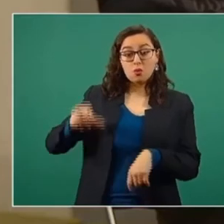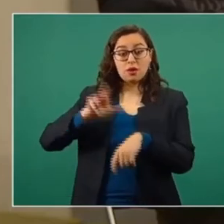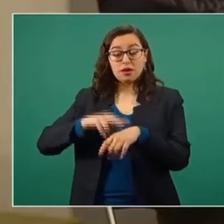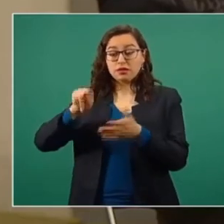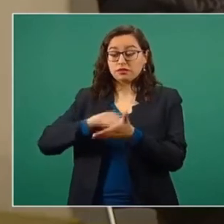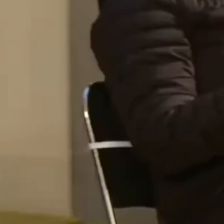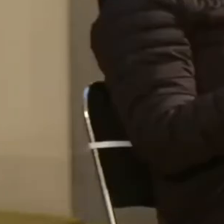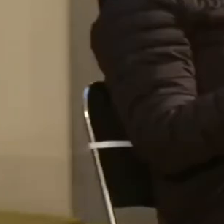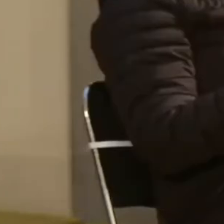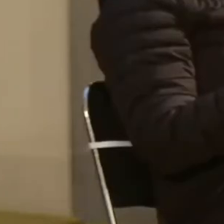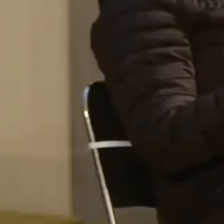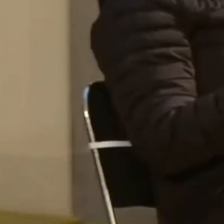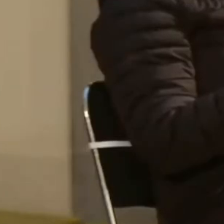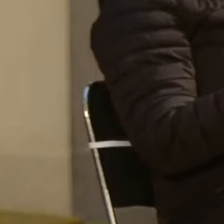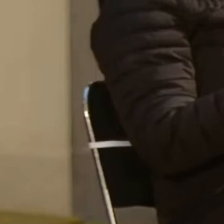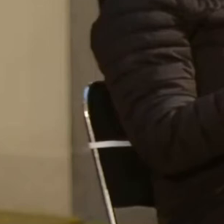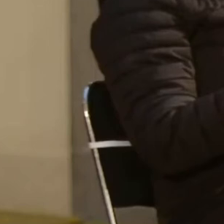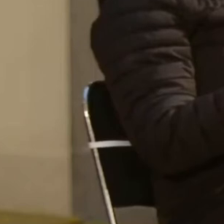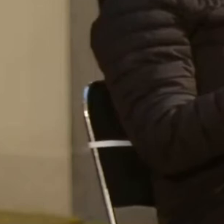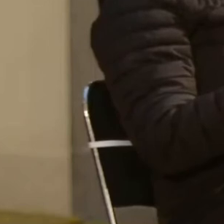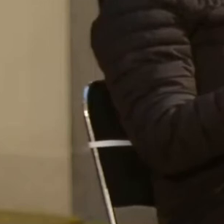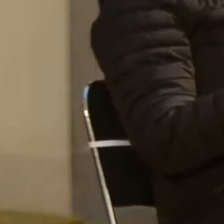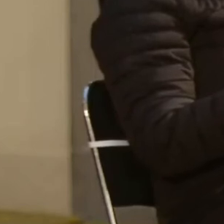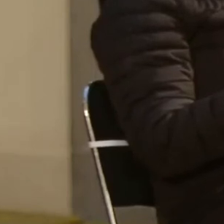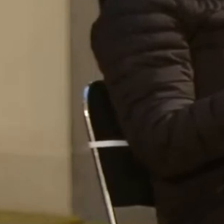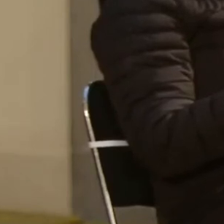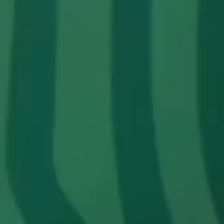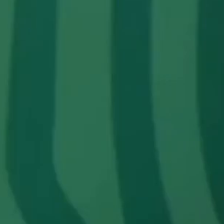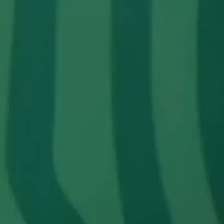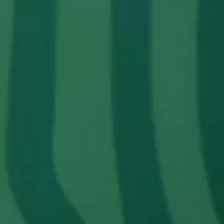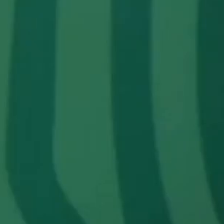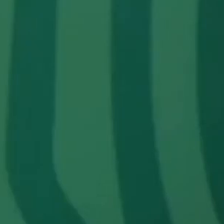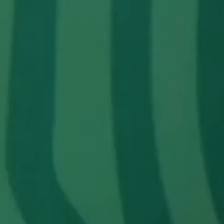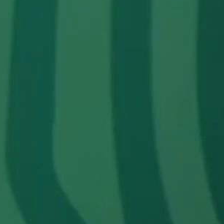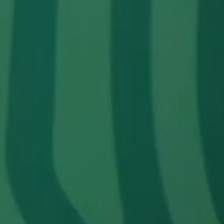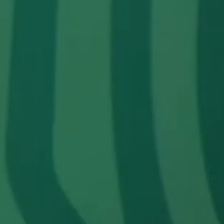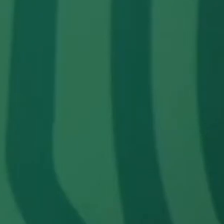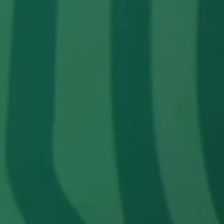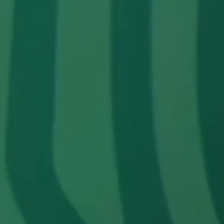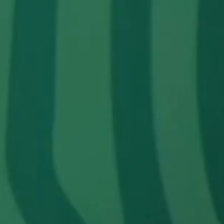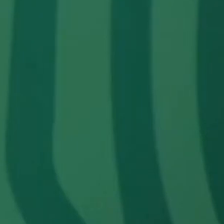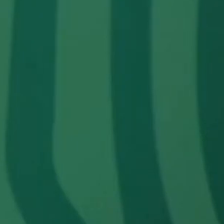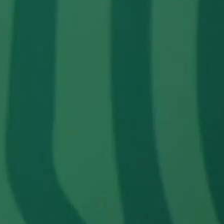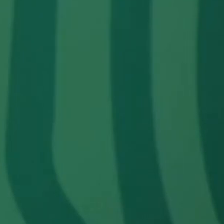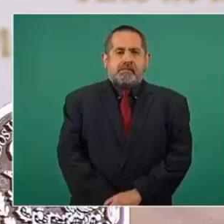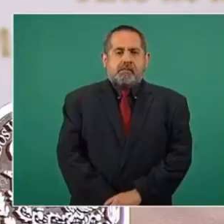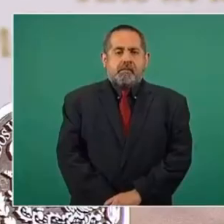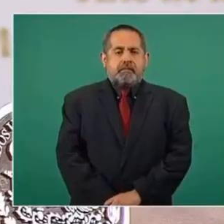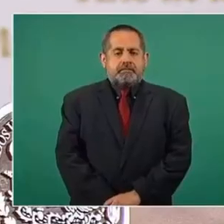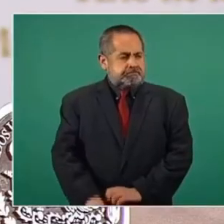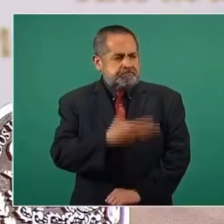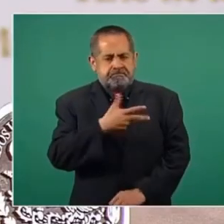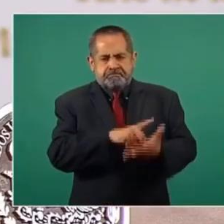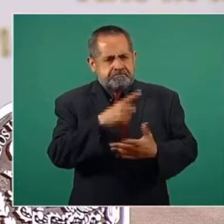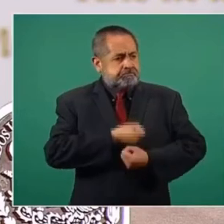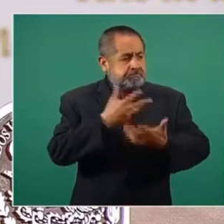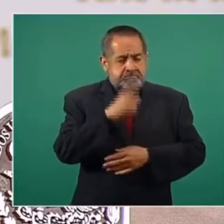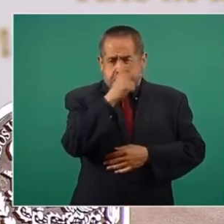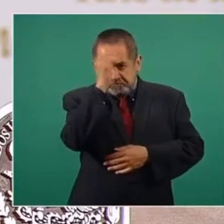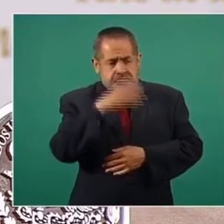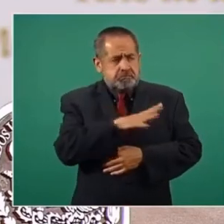es víctima de una campaña en su contra desde Palacio Nacional. Tiene todo el derecho de manifestarse, de expresarse, de denunciar.